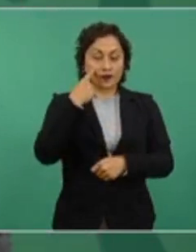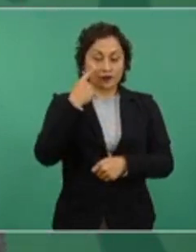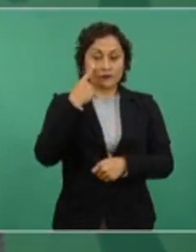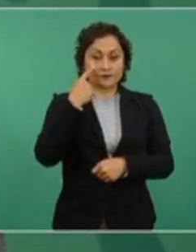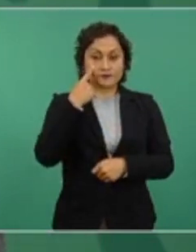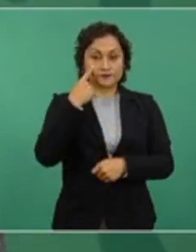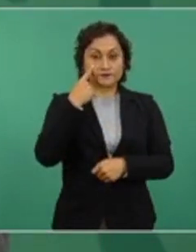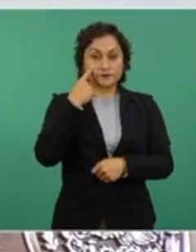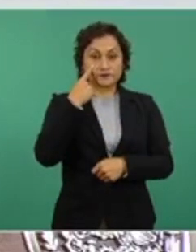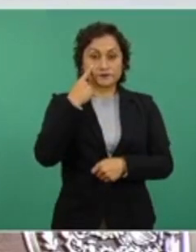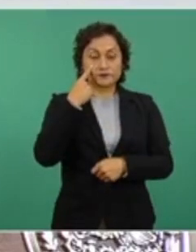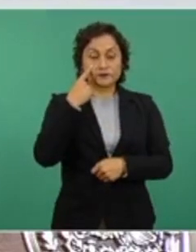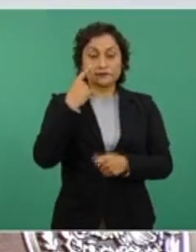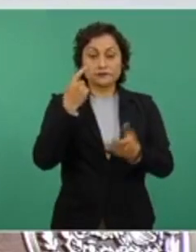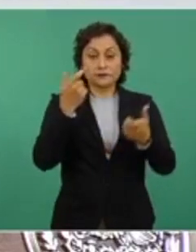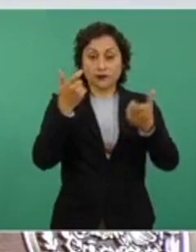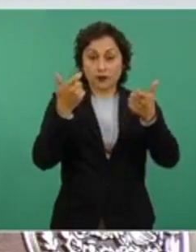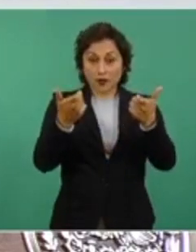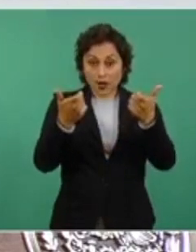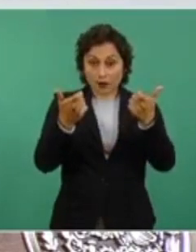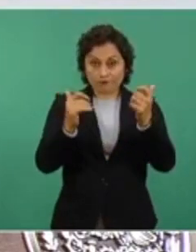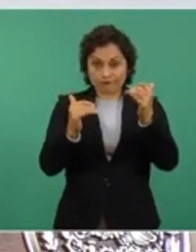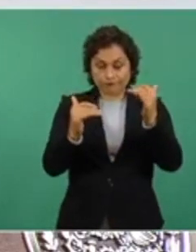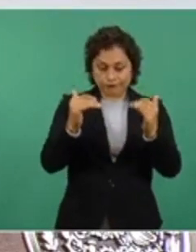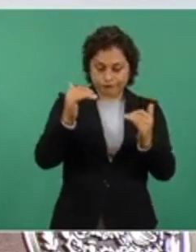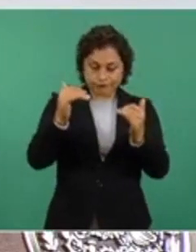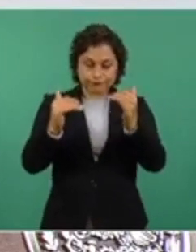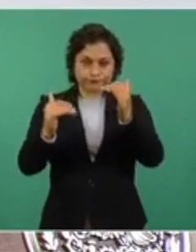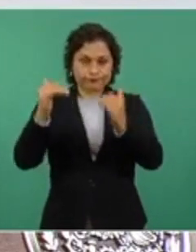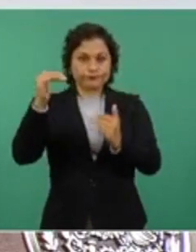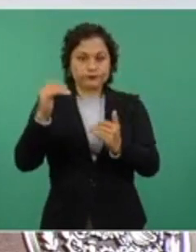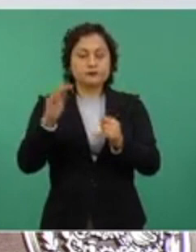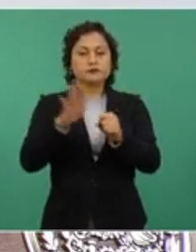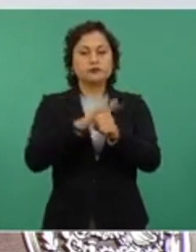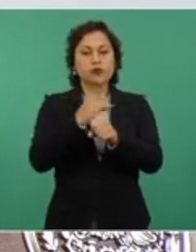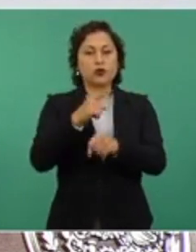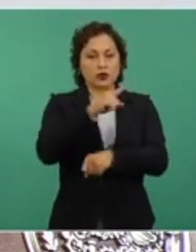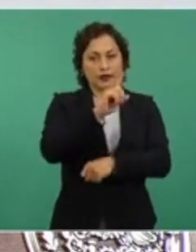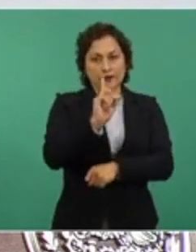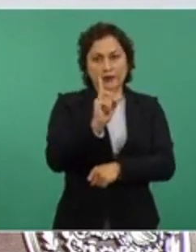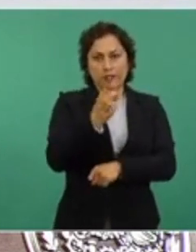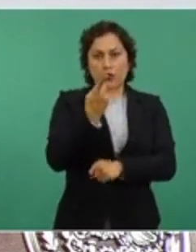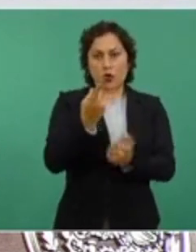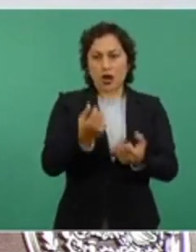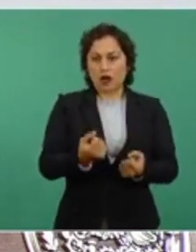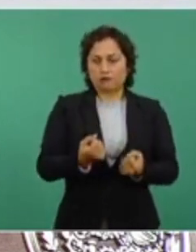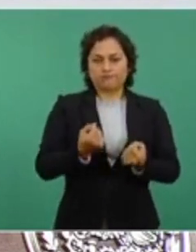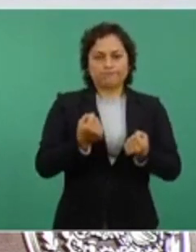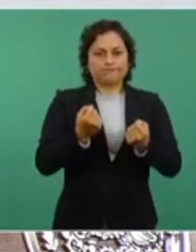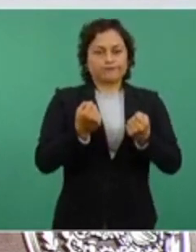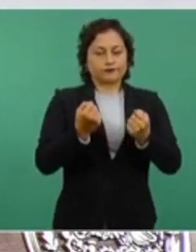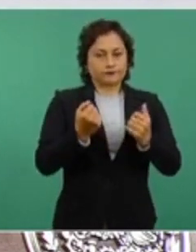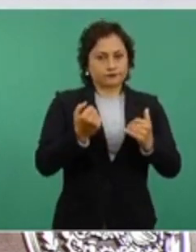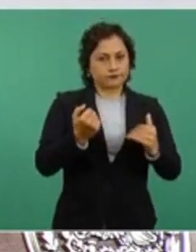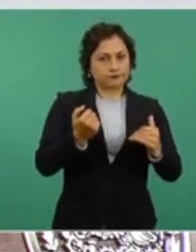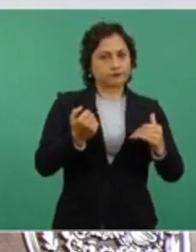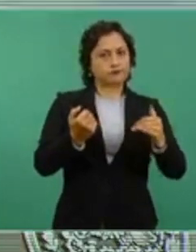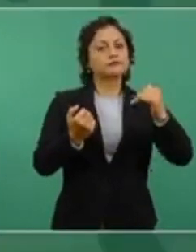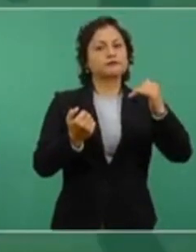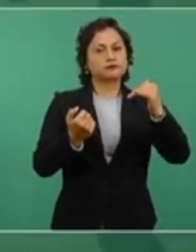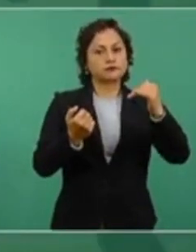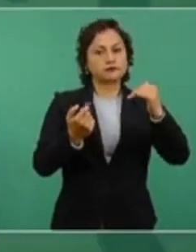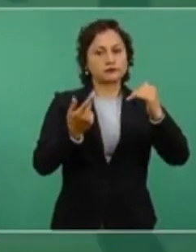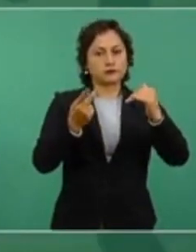porque se está fortaleciendo el dólar pero es un fenómeno mundial,